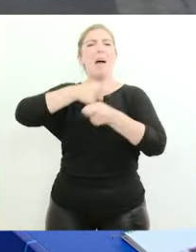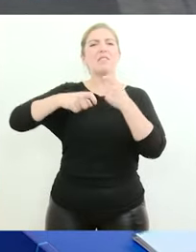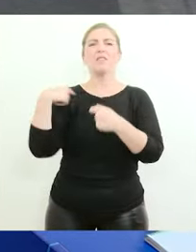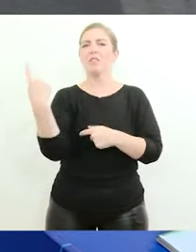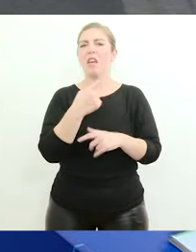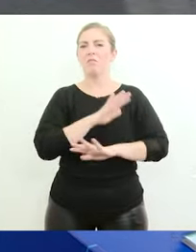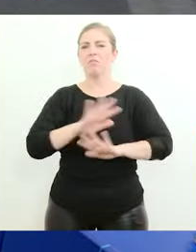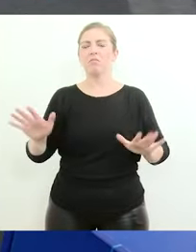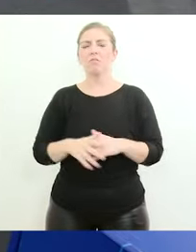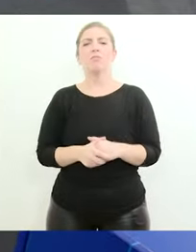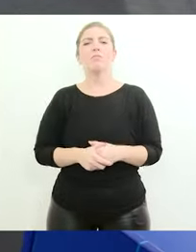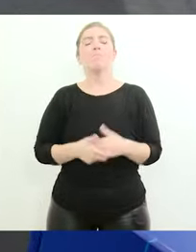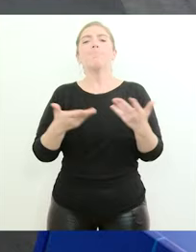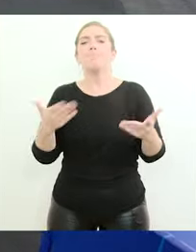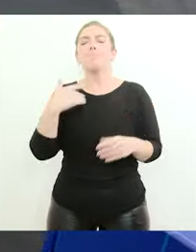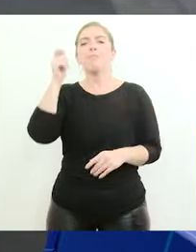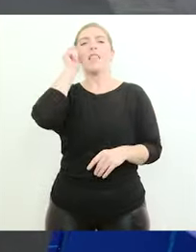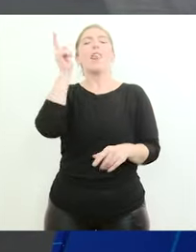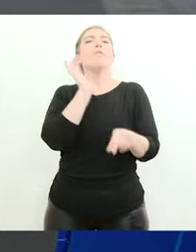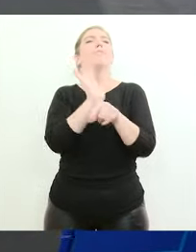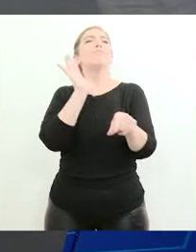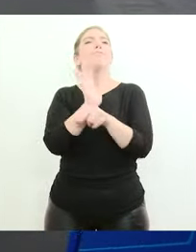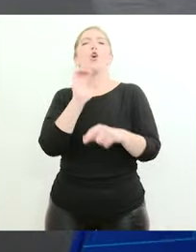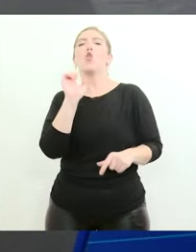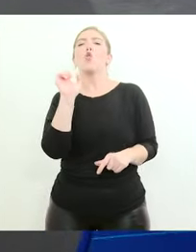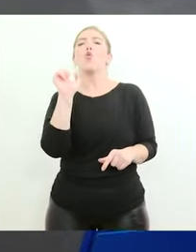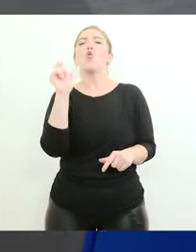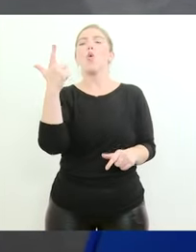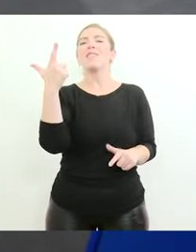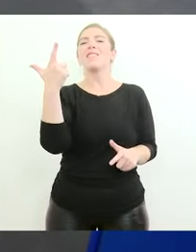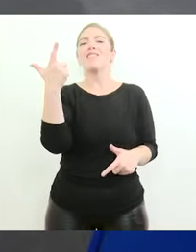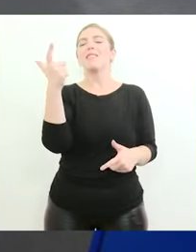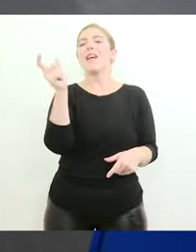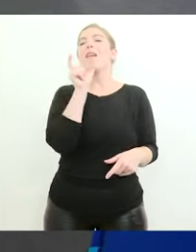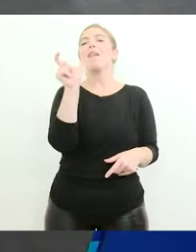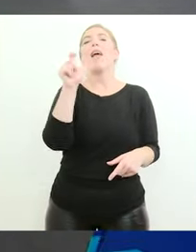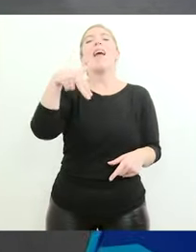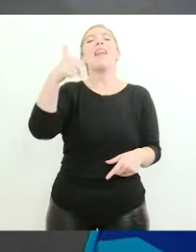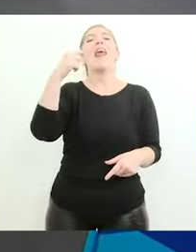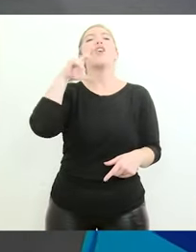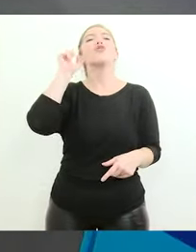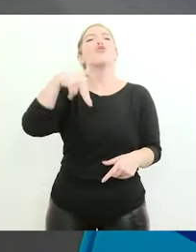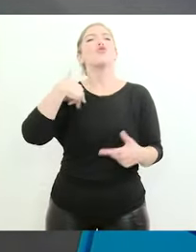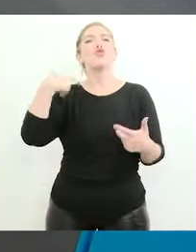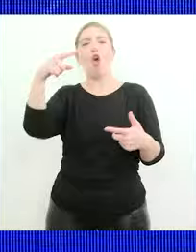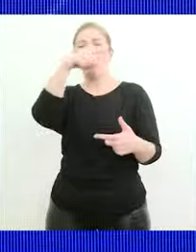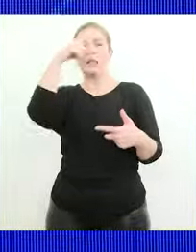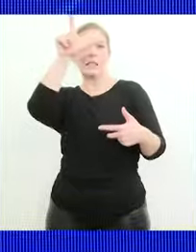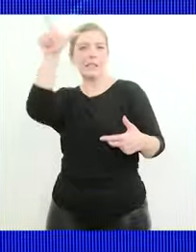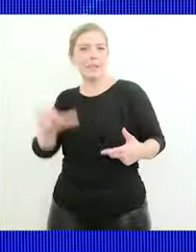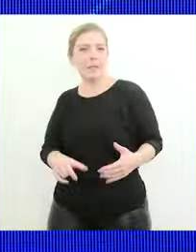es la idea de que no existe el concepto de nación se da lo mismo y lo escuchamos no